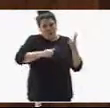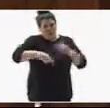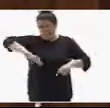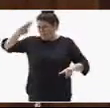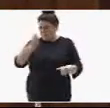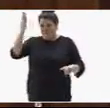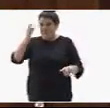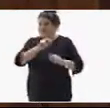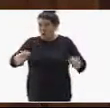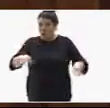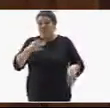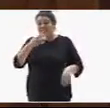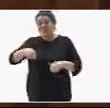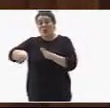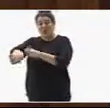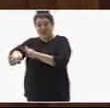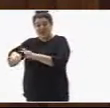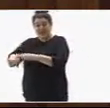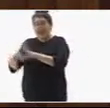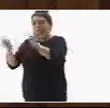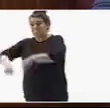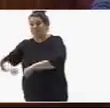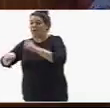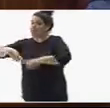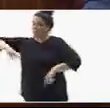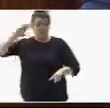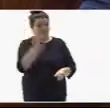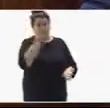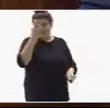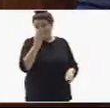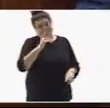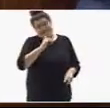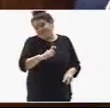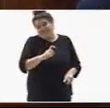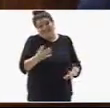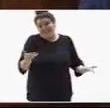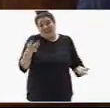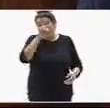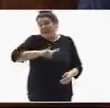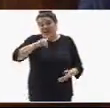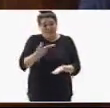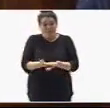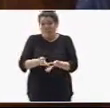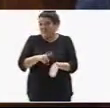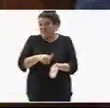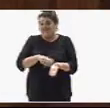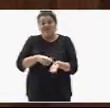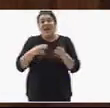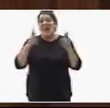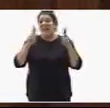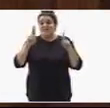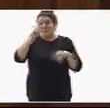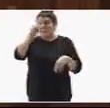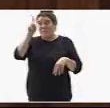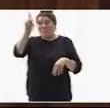quien pacta con la derecha recoge traiciones varias. Ya se lo han demostrado en Canarias, esperemos que no les pase lo mismo en Madrid.